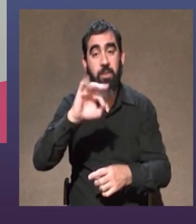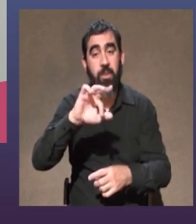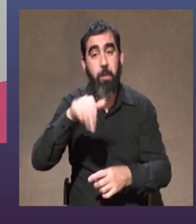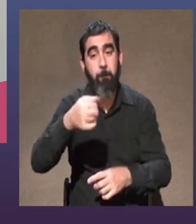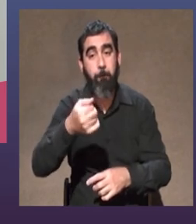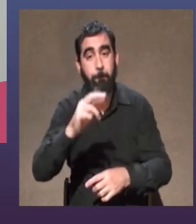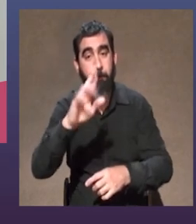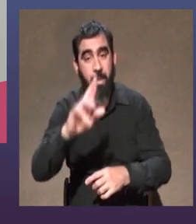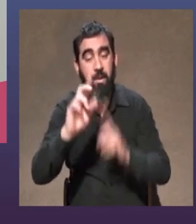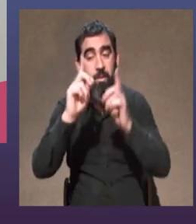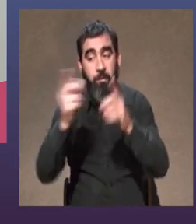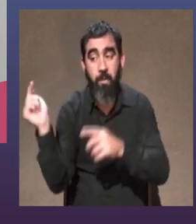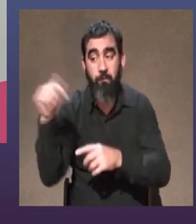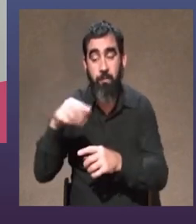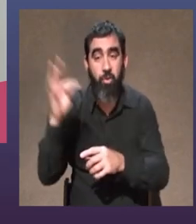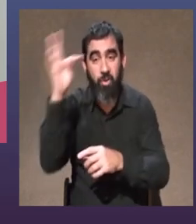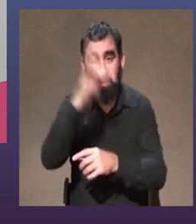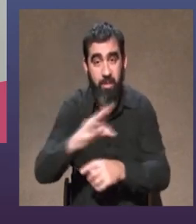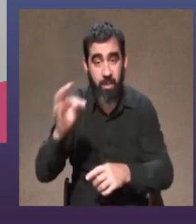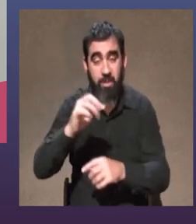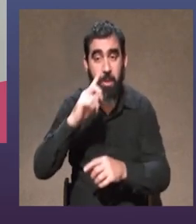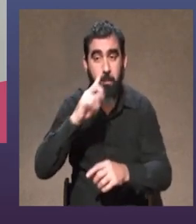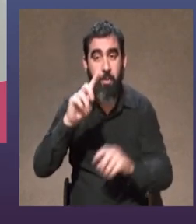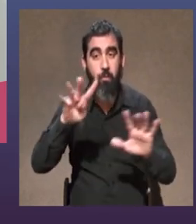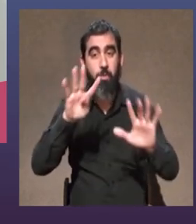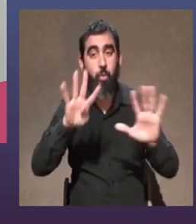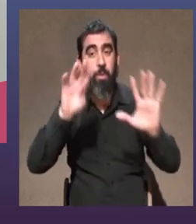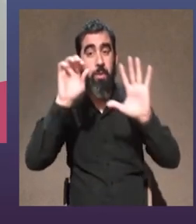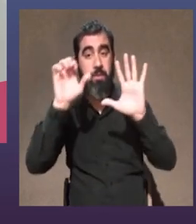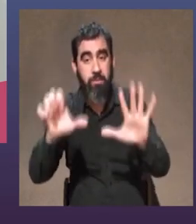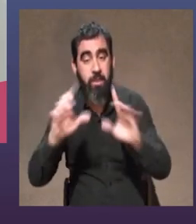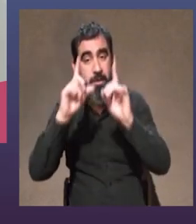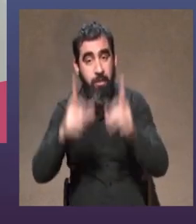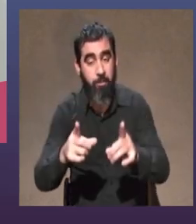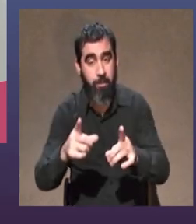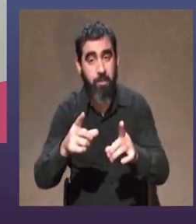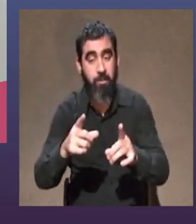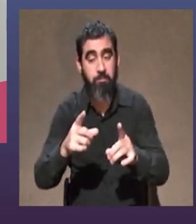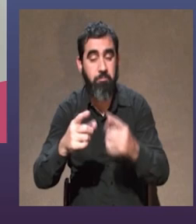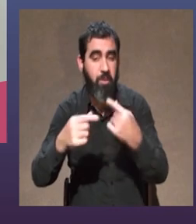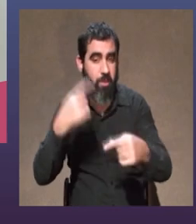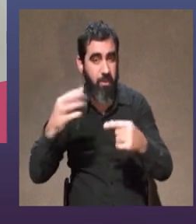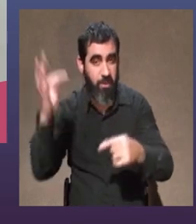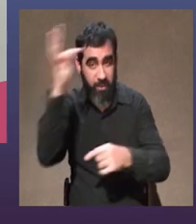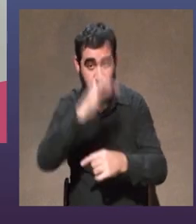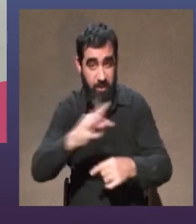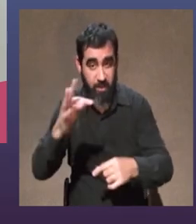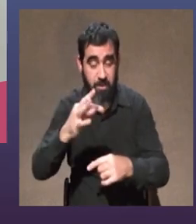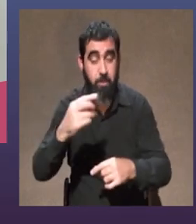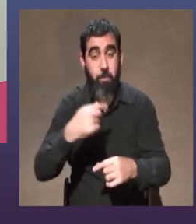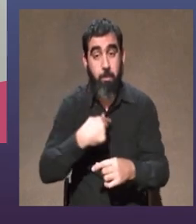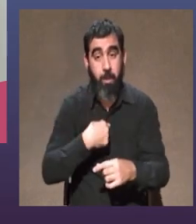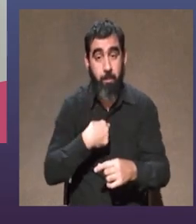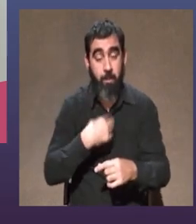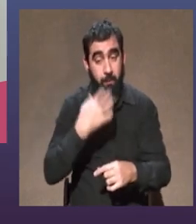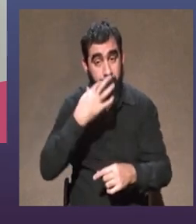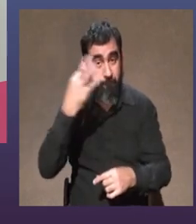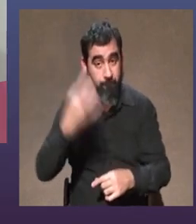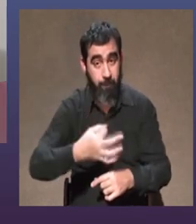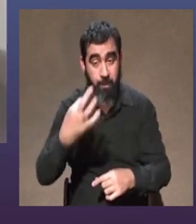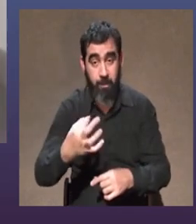Stilmar que vino acá a trabajar y editar un taller en el año 96 sobre Brecht y que nada para mí fue